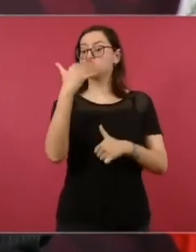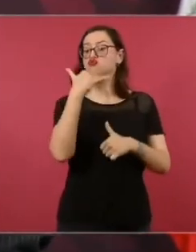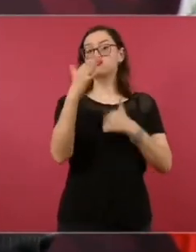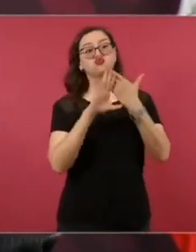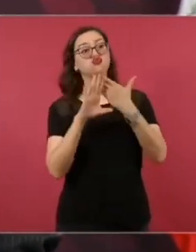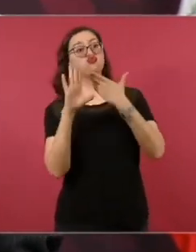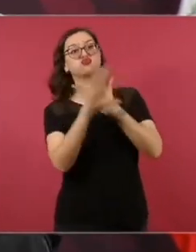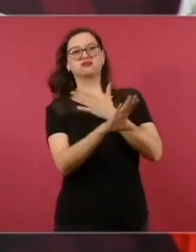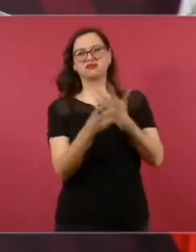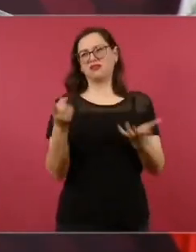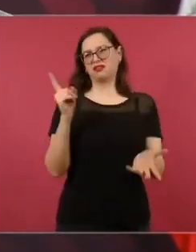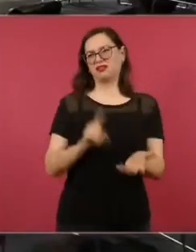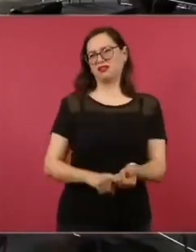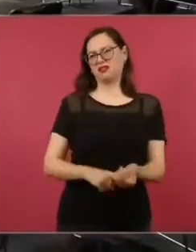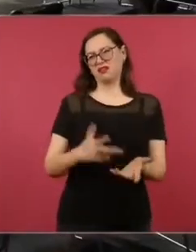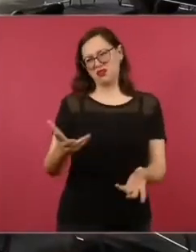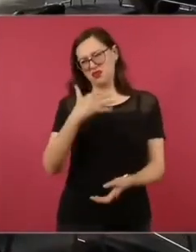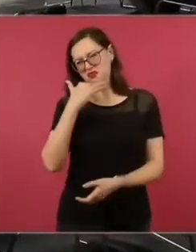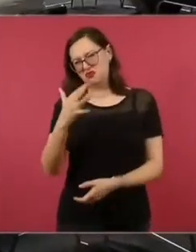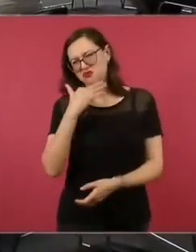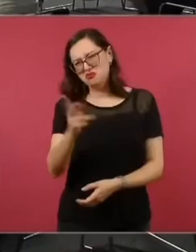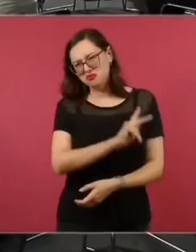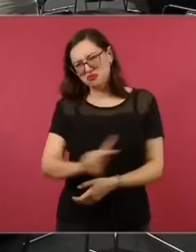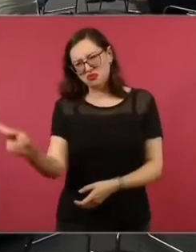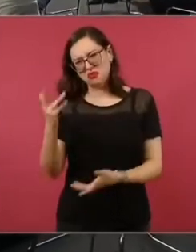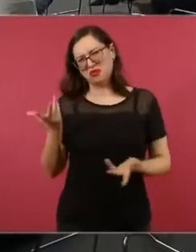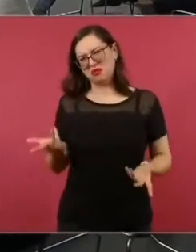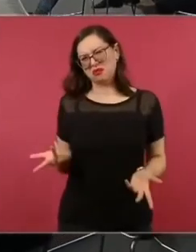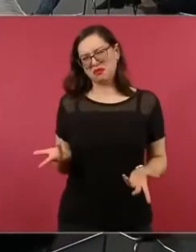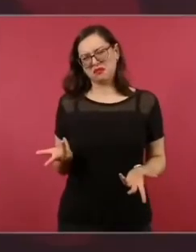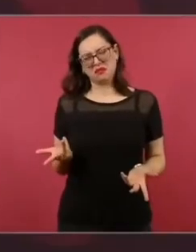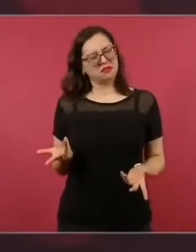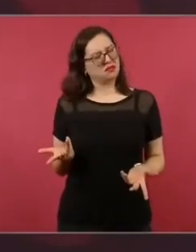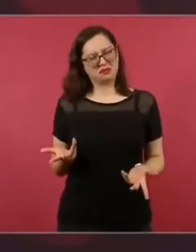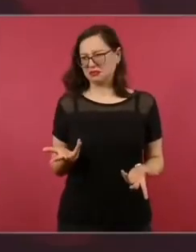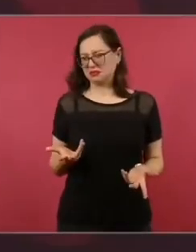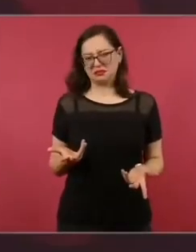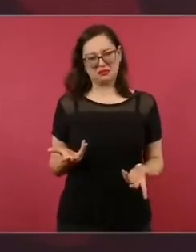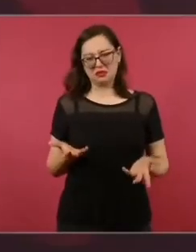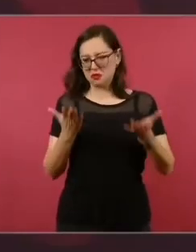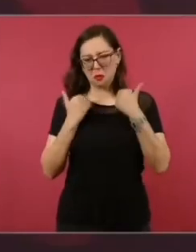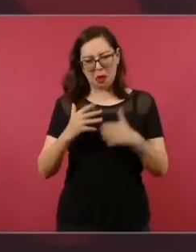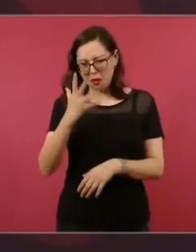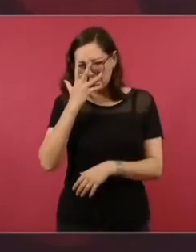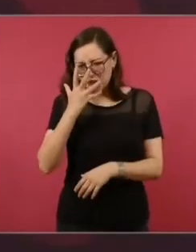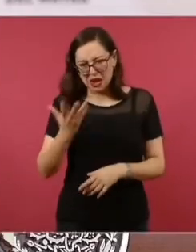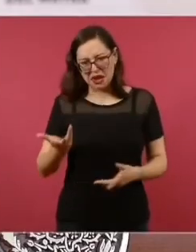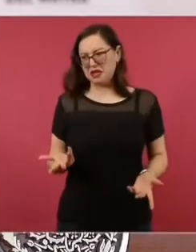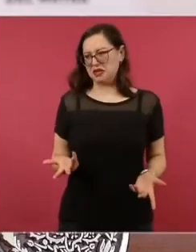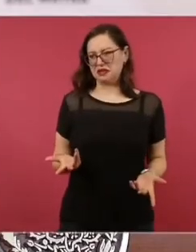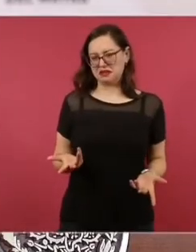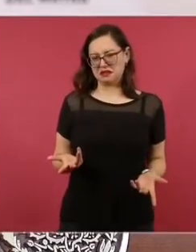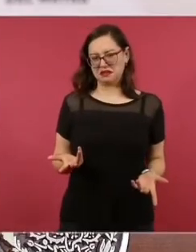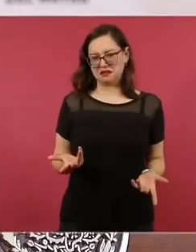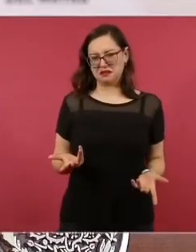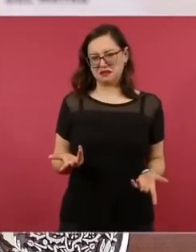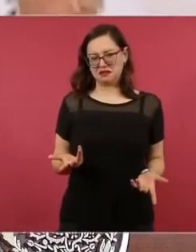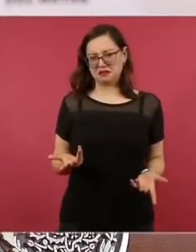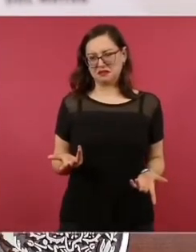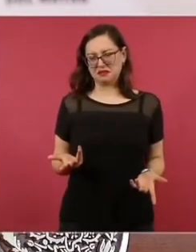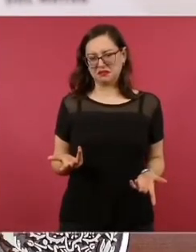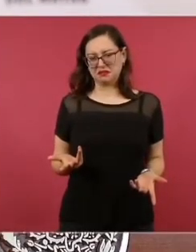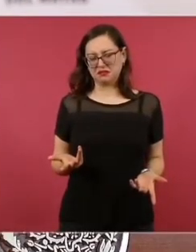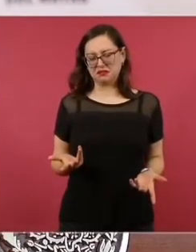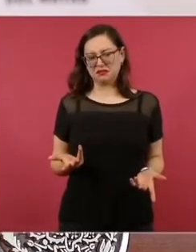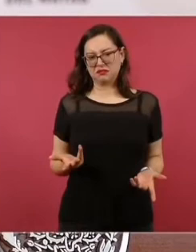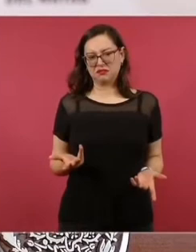Se necesita ser cara dura y además,